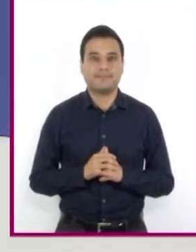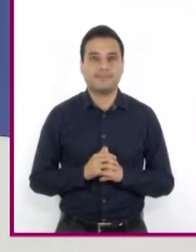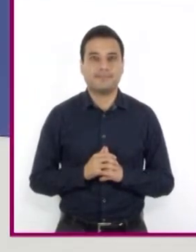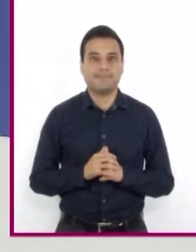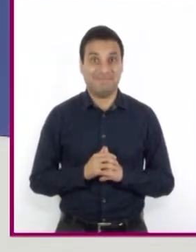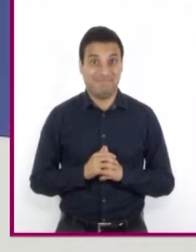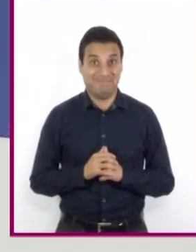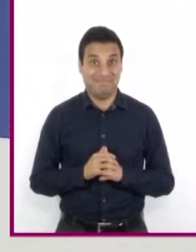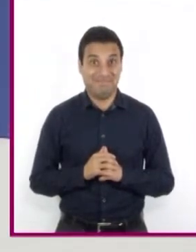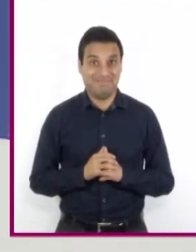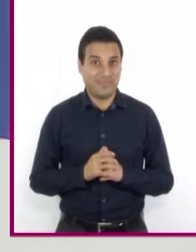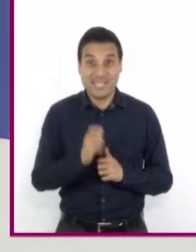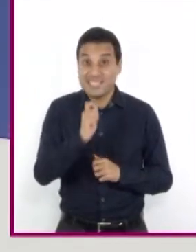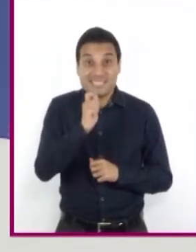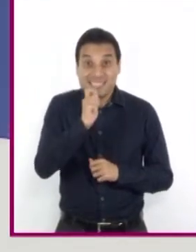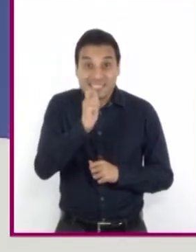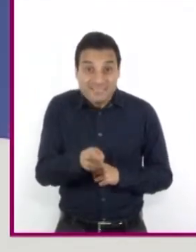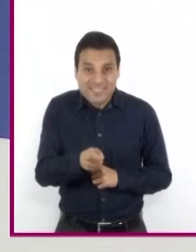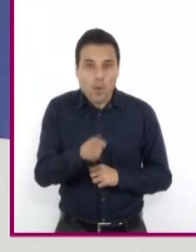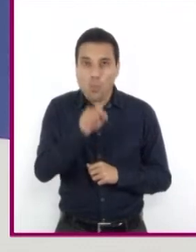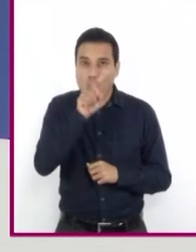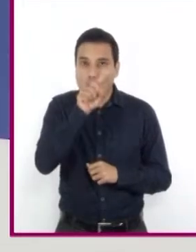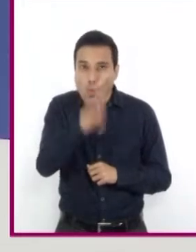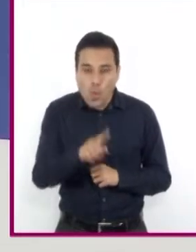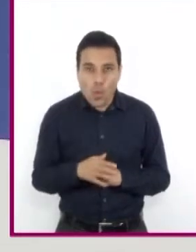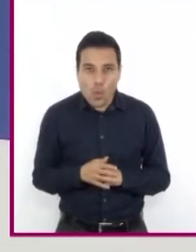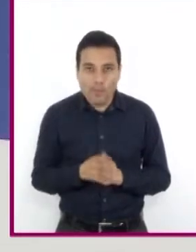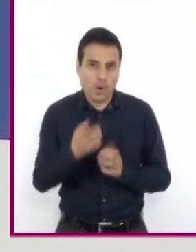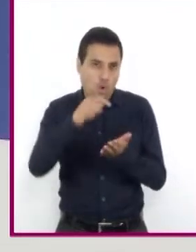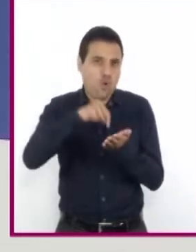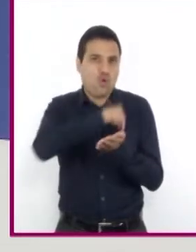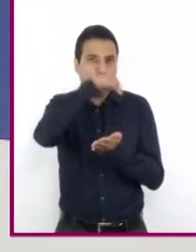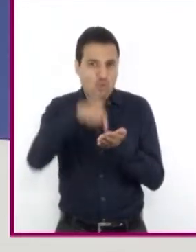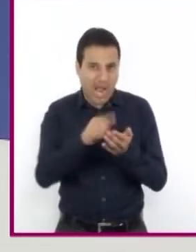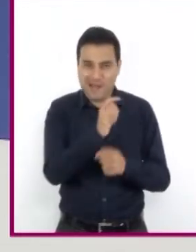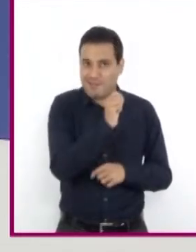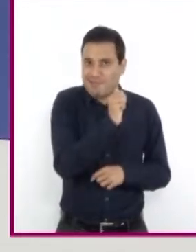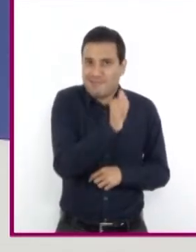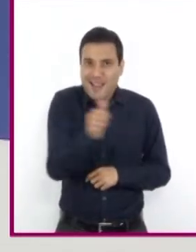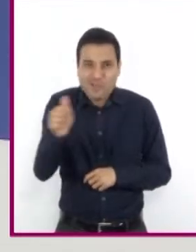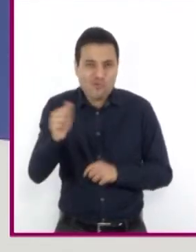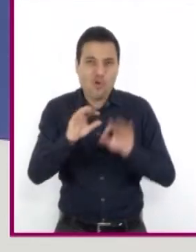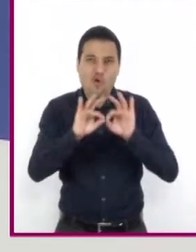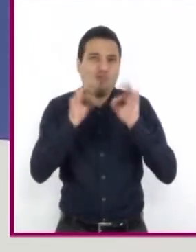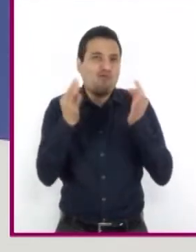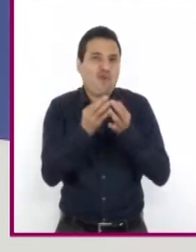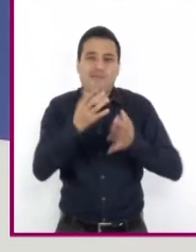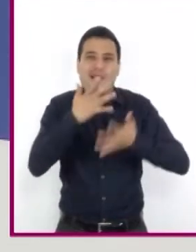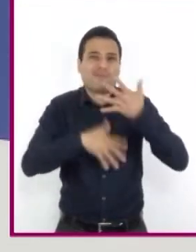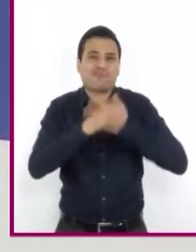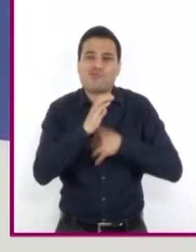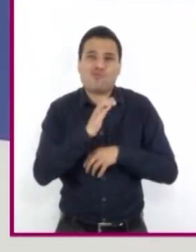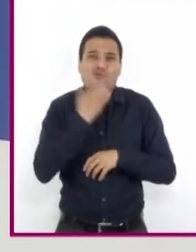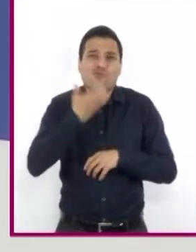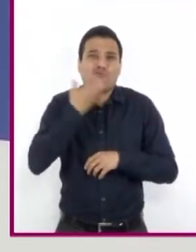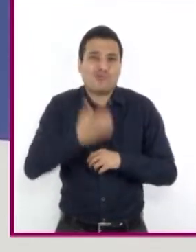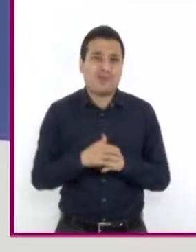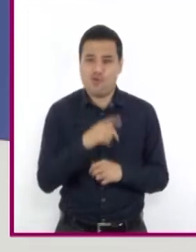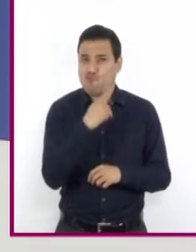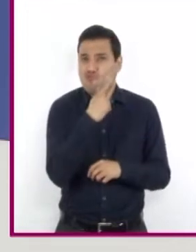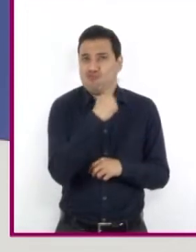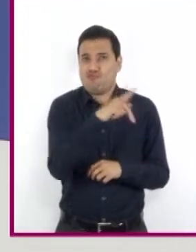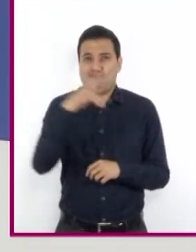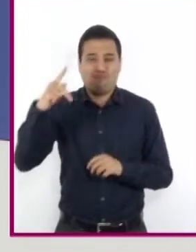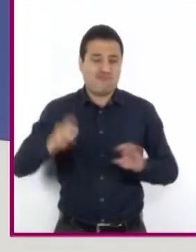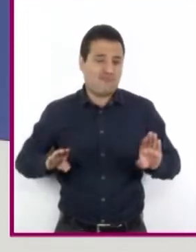Aunque el significado es el mismo, las expresiones de cada región son el reflejo de su diversidad lingüística y cultural, pues cada una aporta su propio